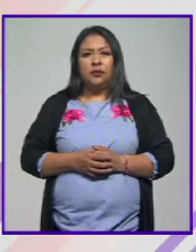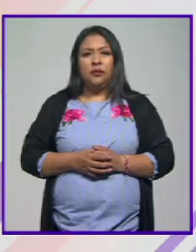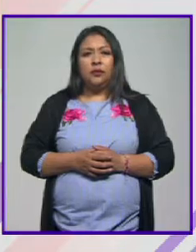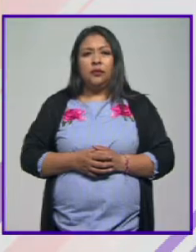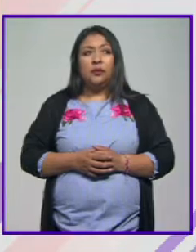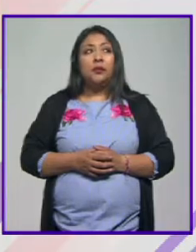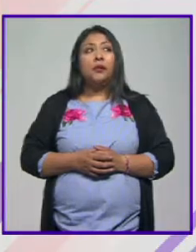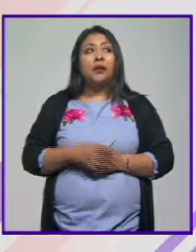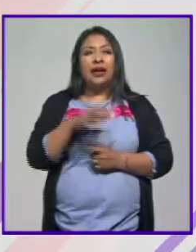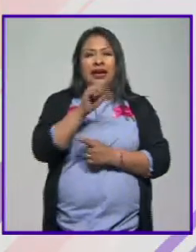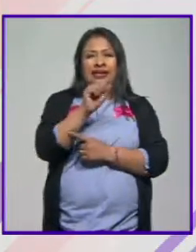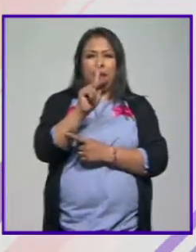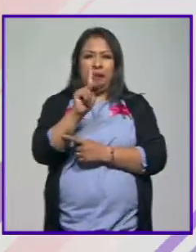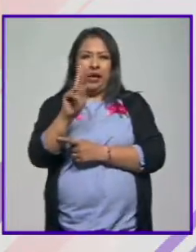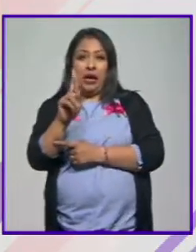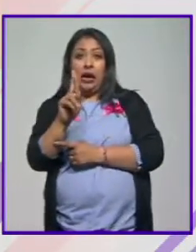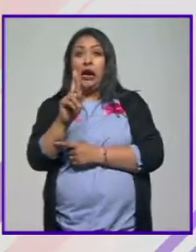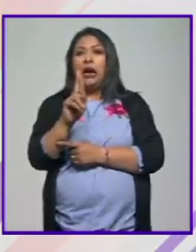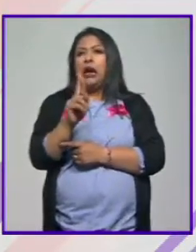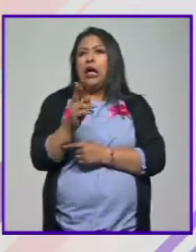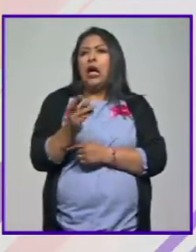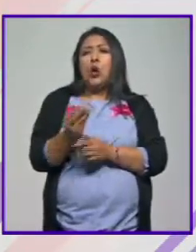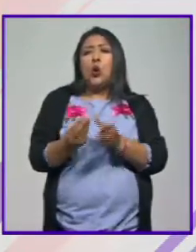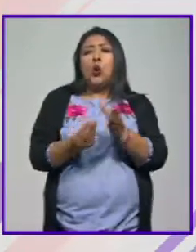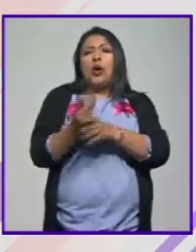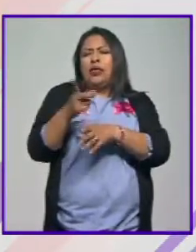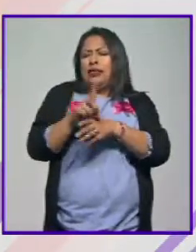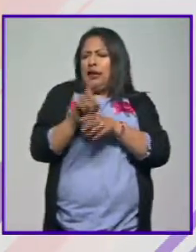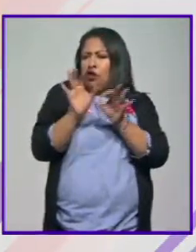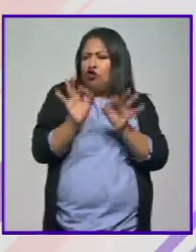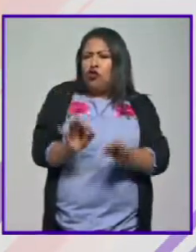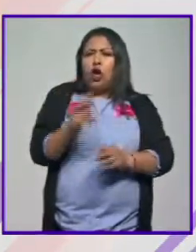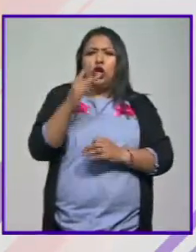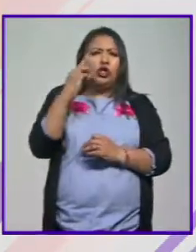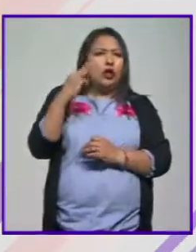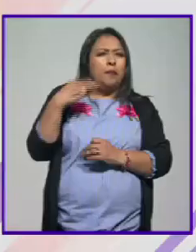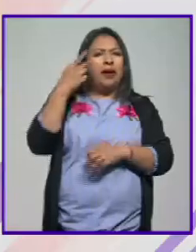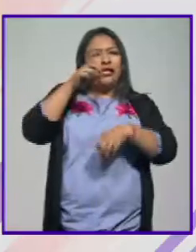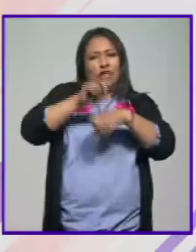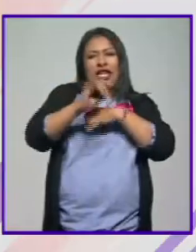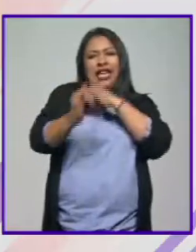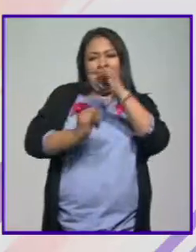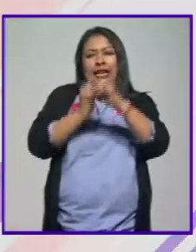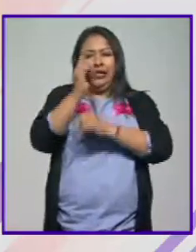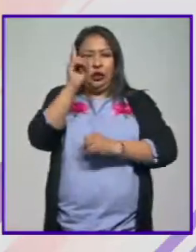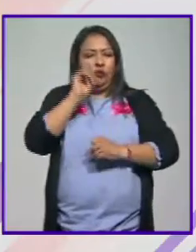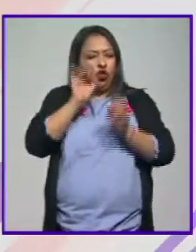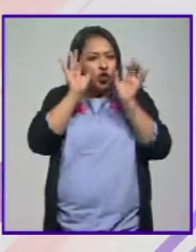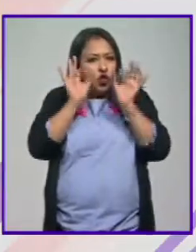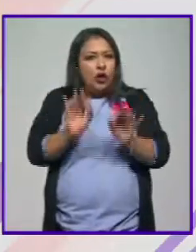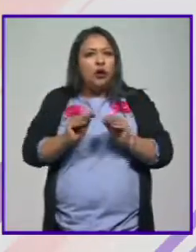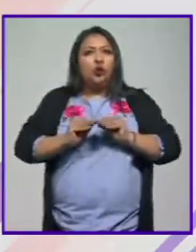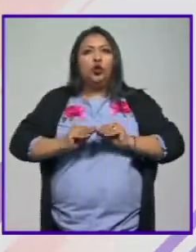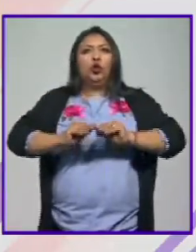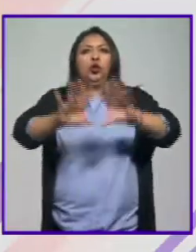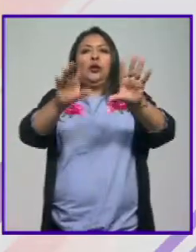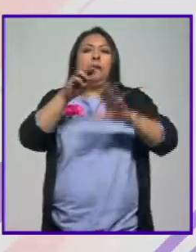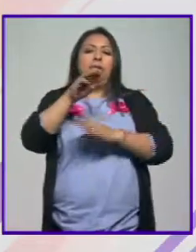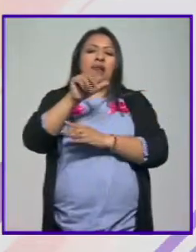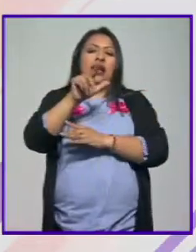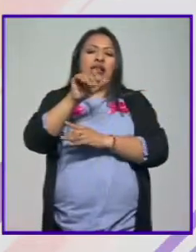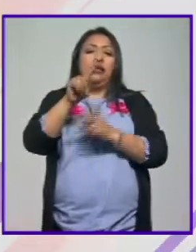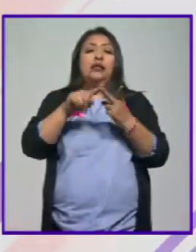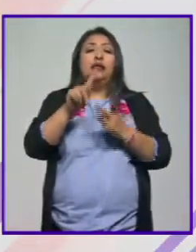El SPR lo estrena justamente el 8 de marzo, el Día Internacional de la Mujer, estrena Malintzin,